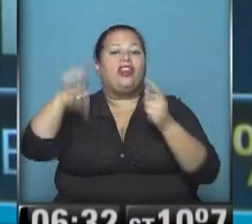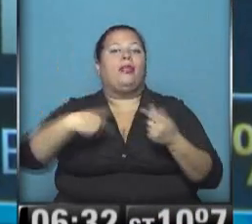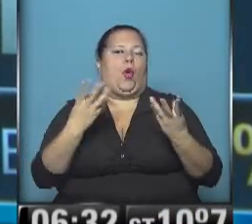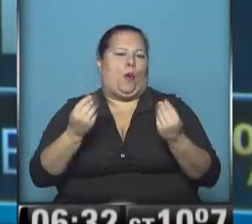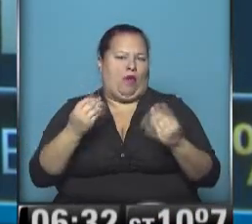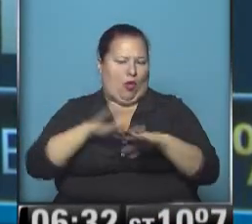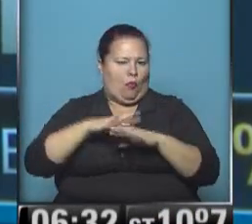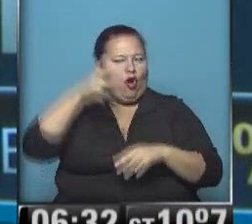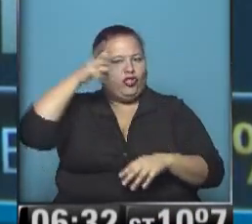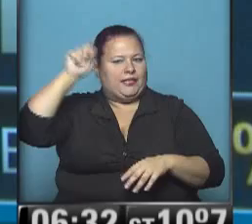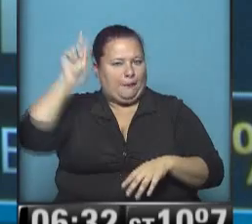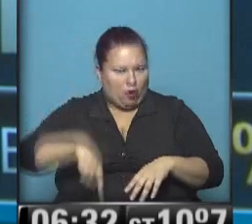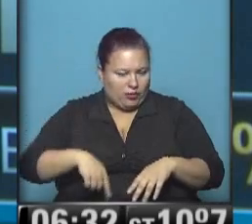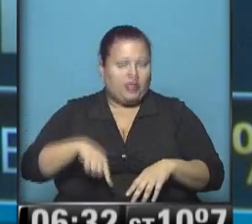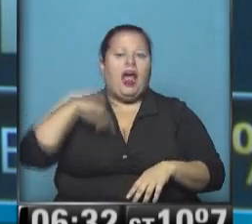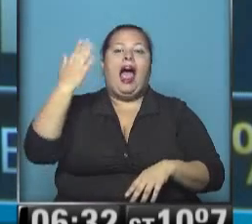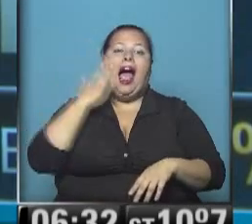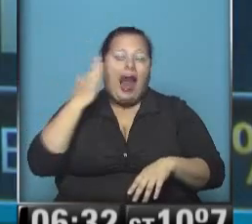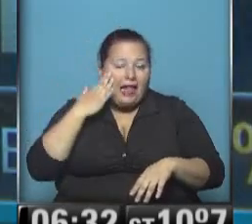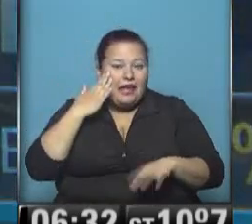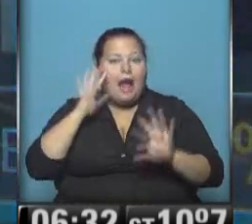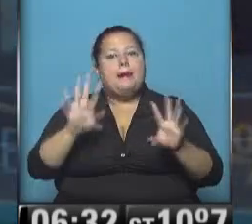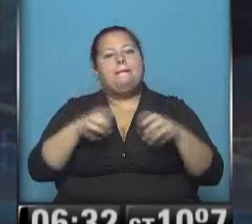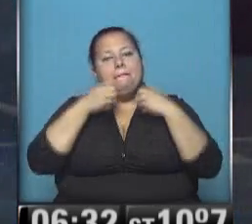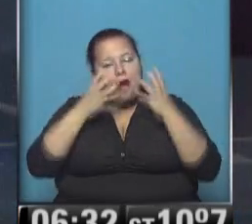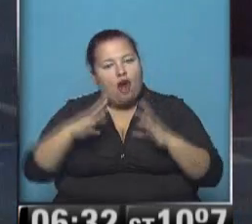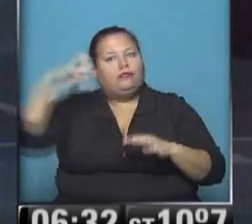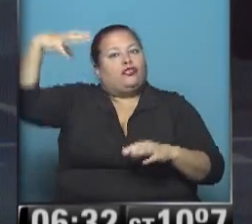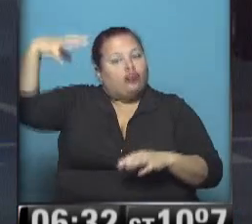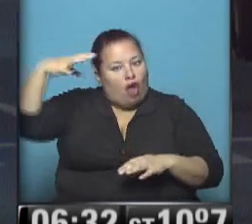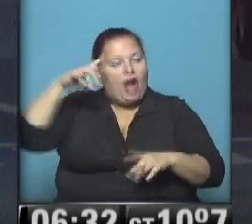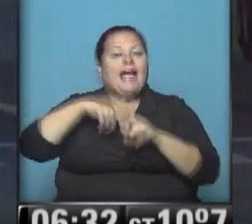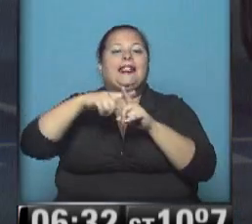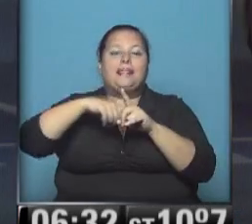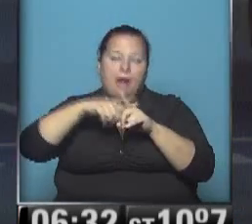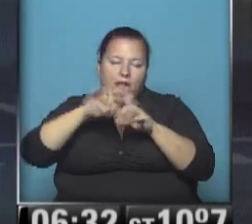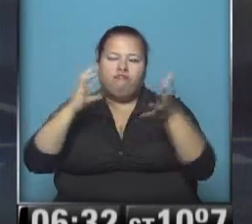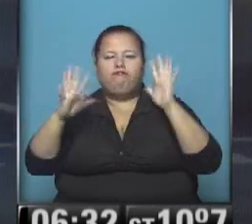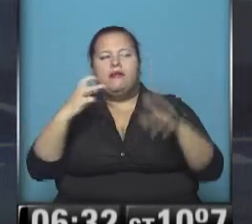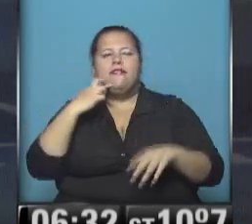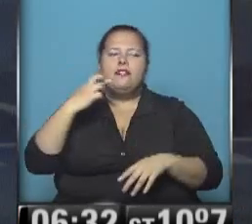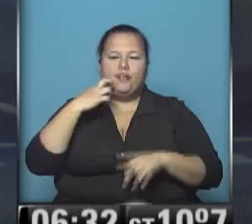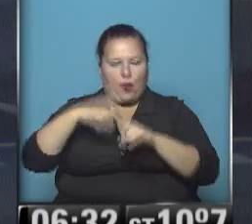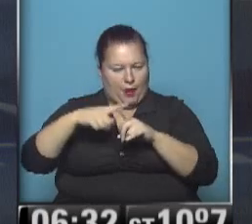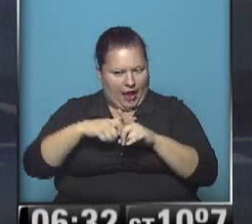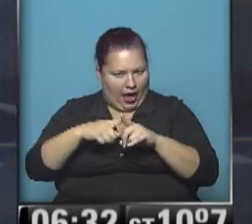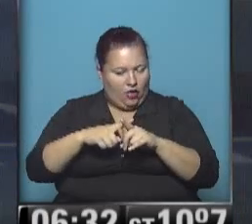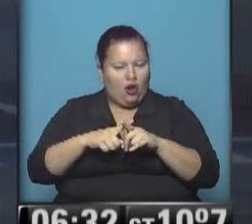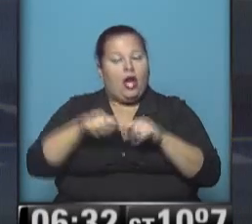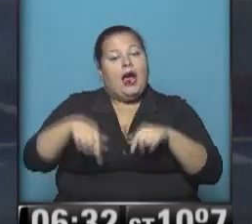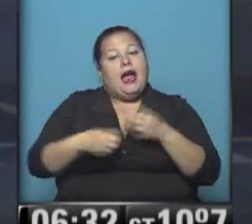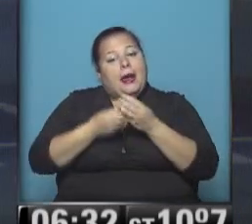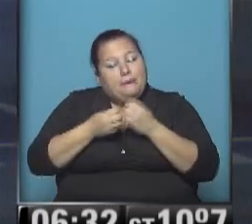humedad elevada del 80%, por la tarde veremos un poquito más de sol una temperatura que rondará los 19 grados en un